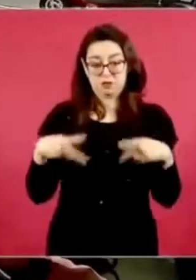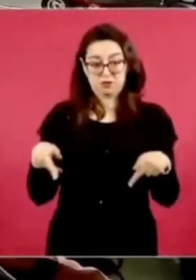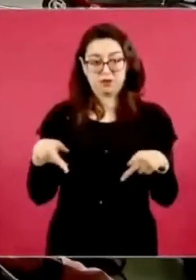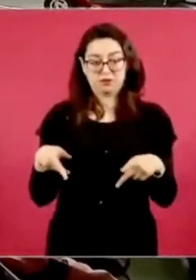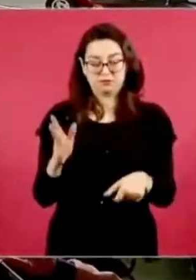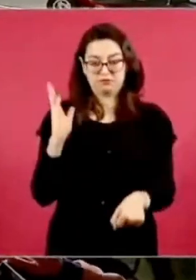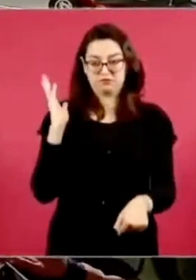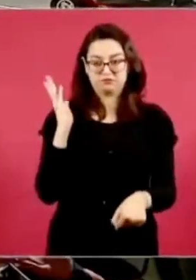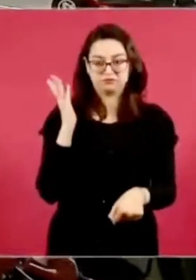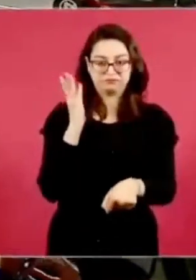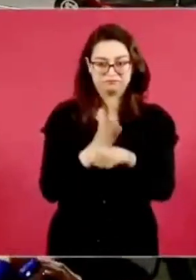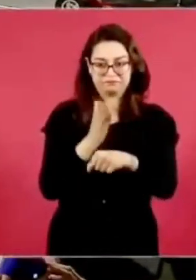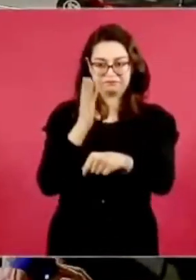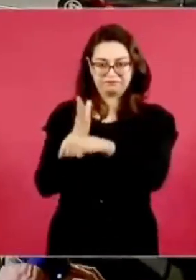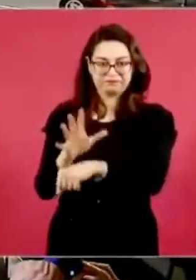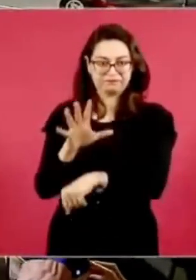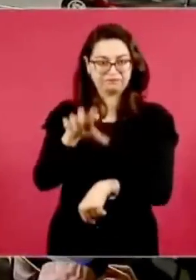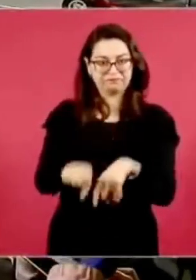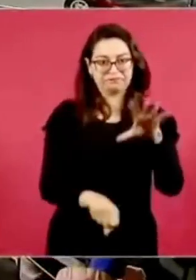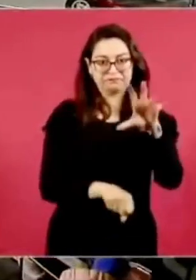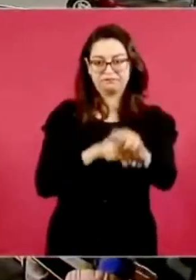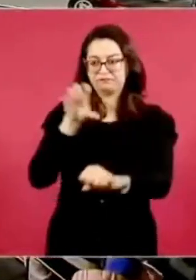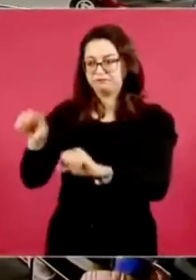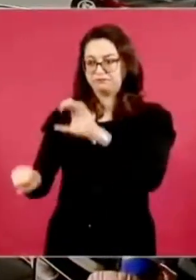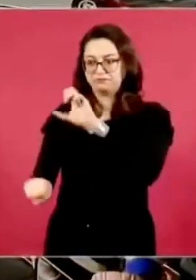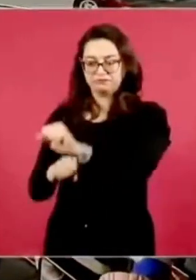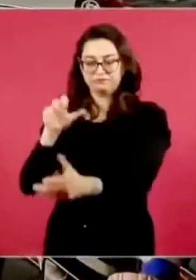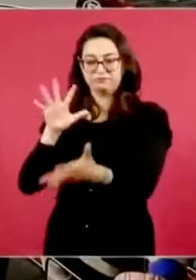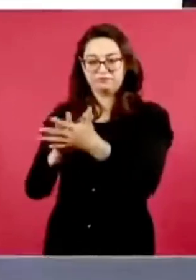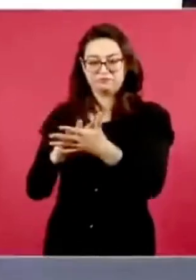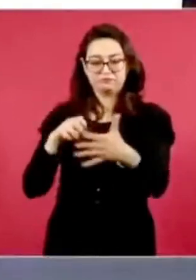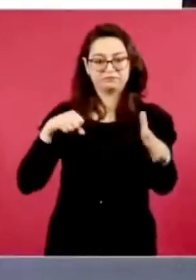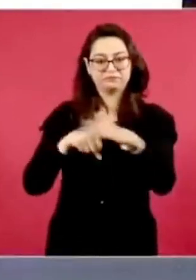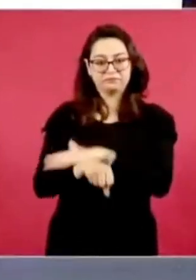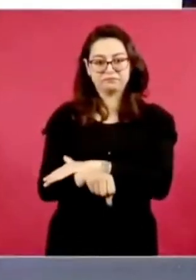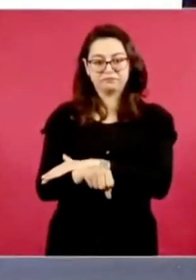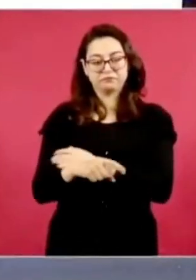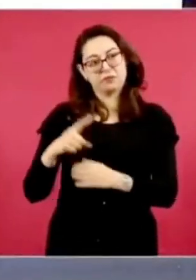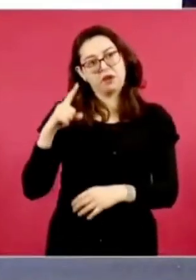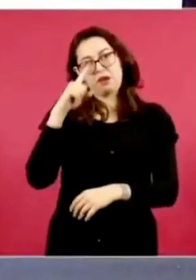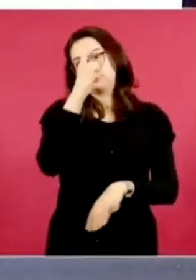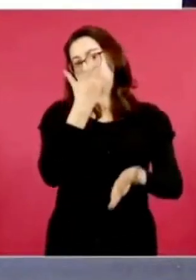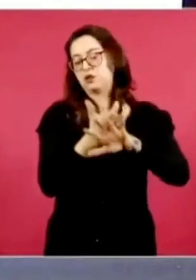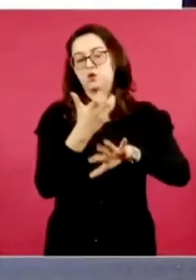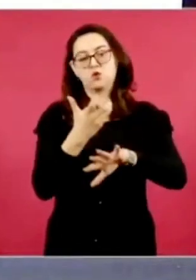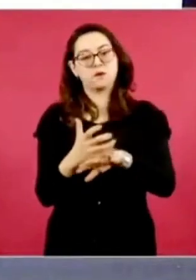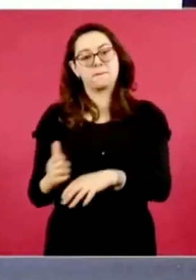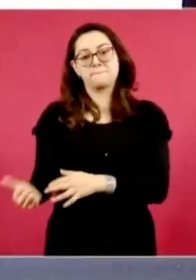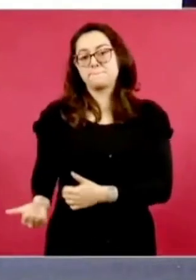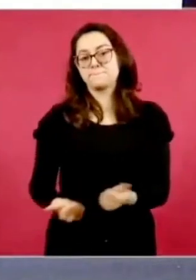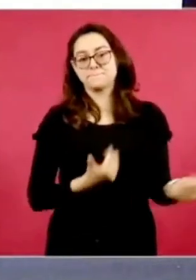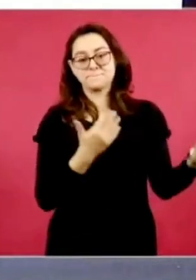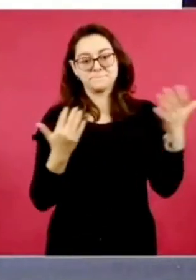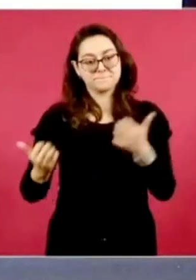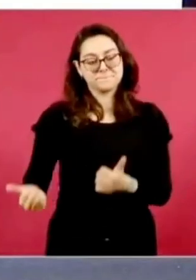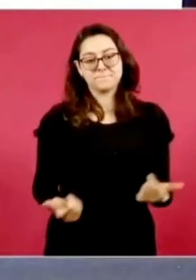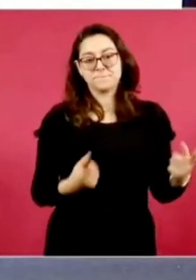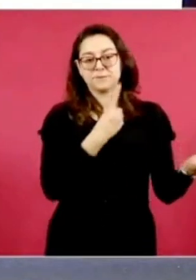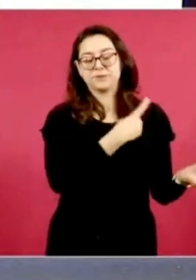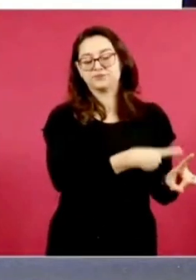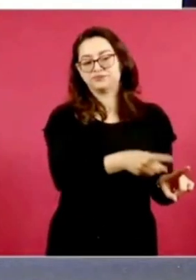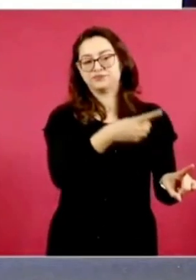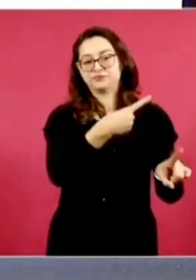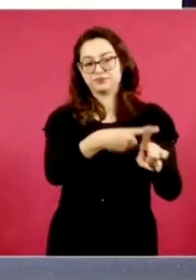parte de la Fiscalía General de República hacia diferentes cortes de los Estados Unidos, Arizona, Texas, Pensilvania